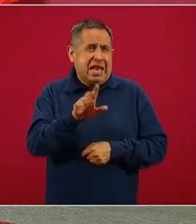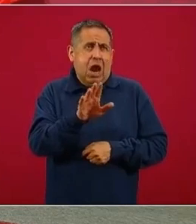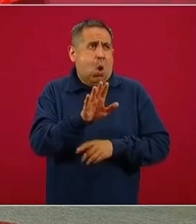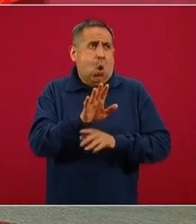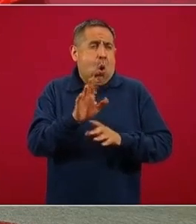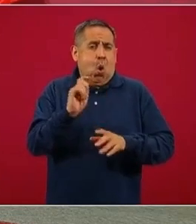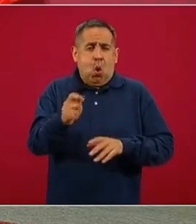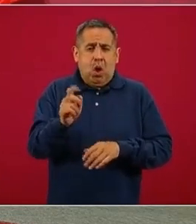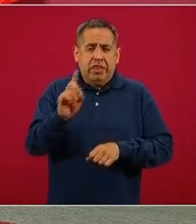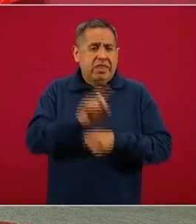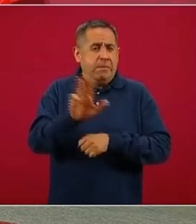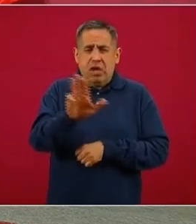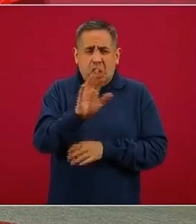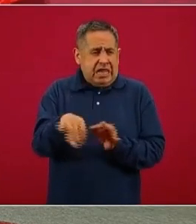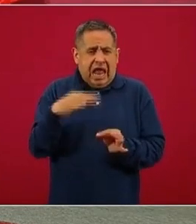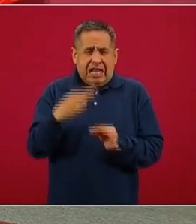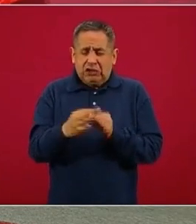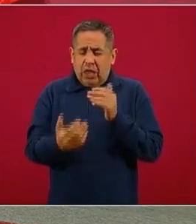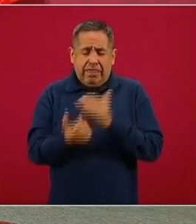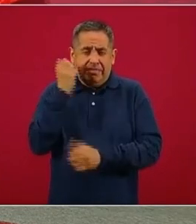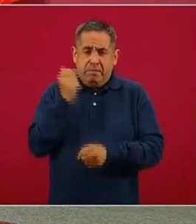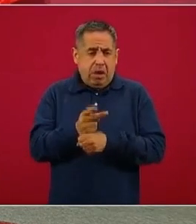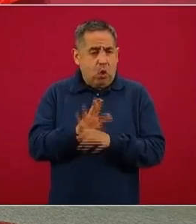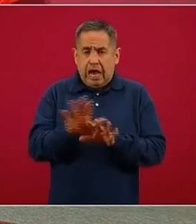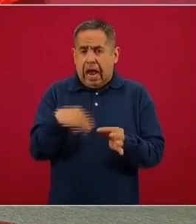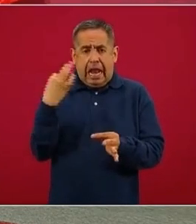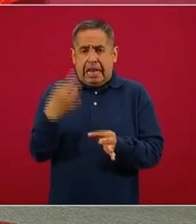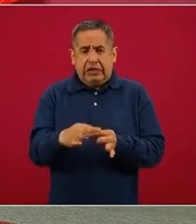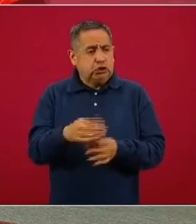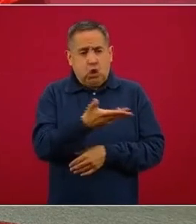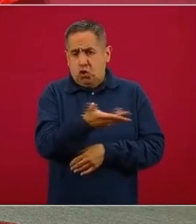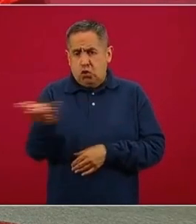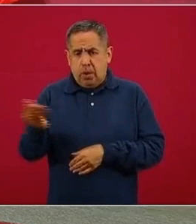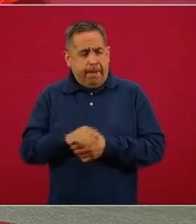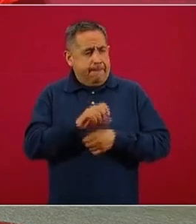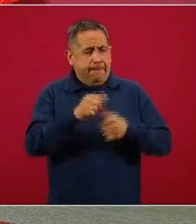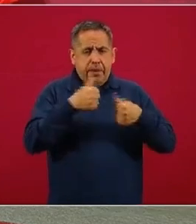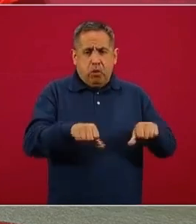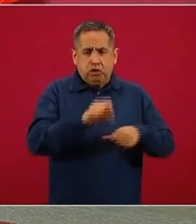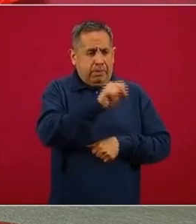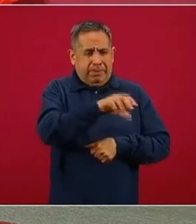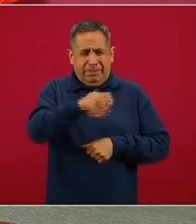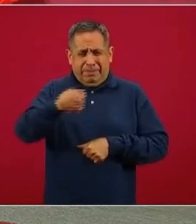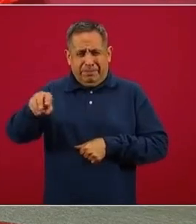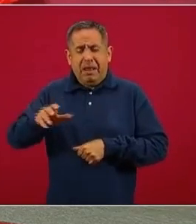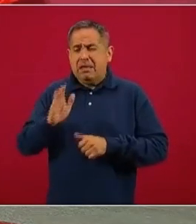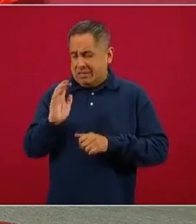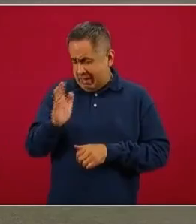tardar, el día miércoles es muy temprano, ya estarían depositados en las cuentas